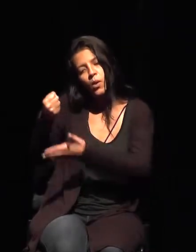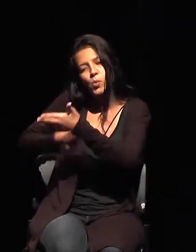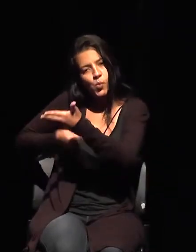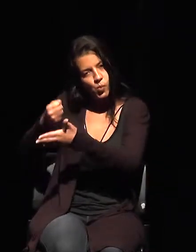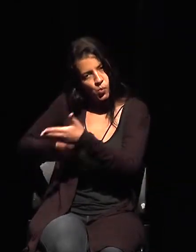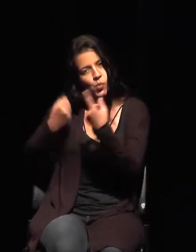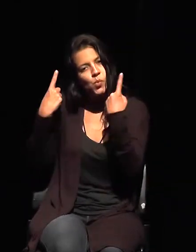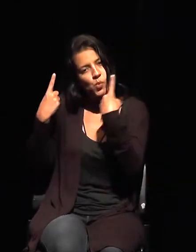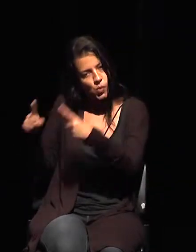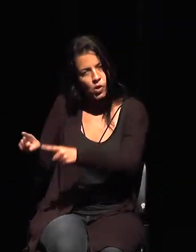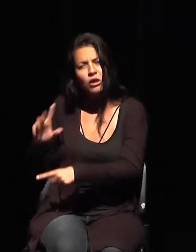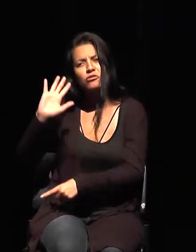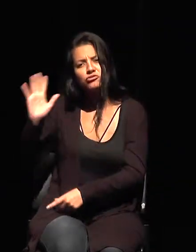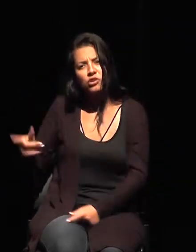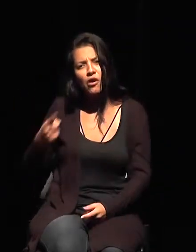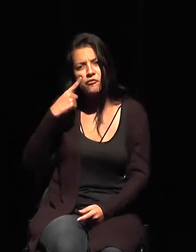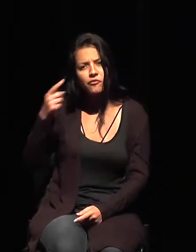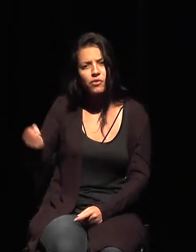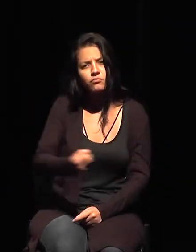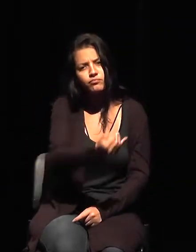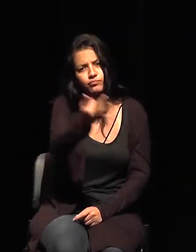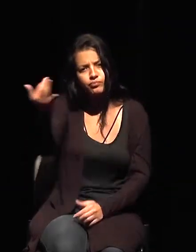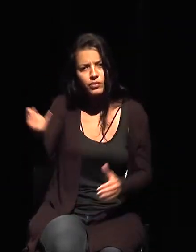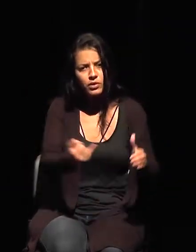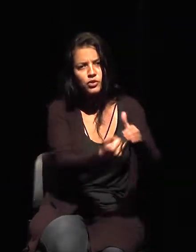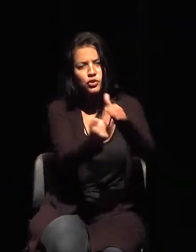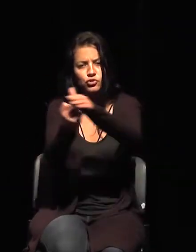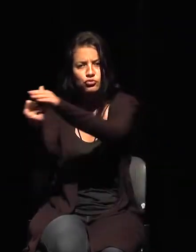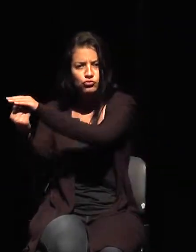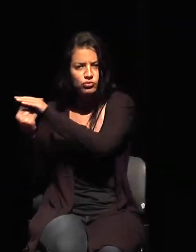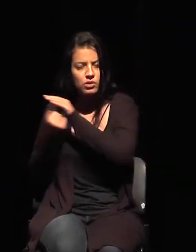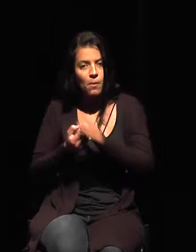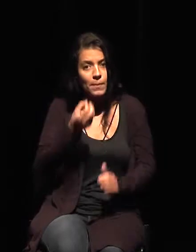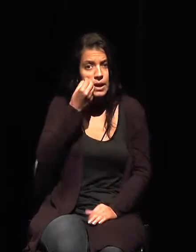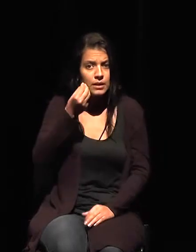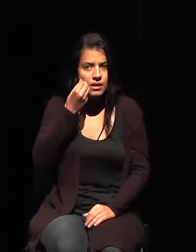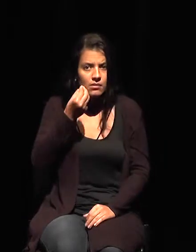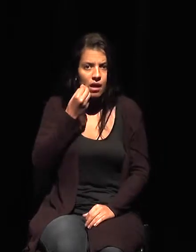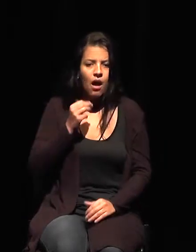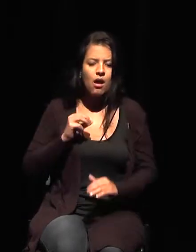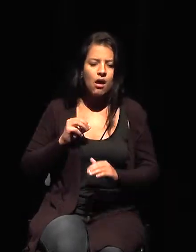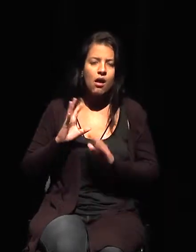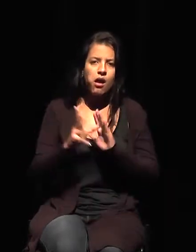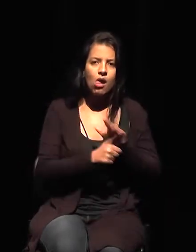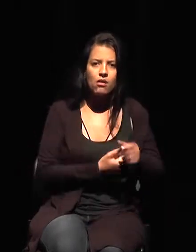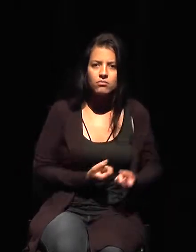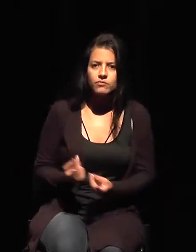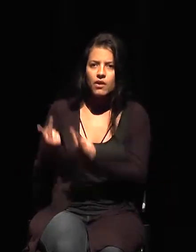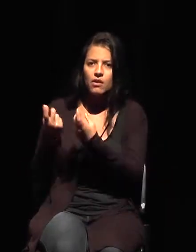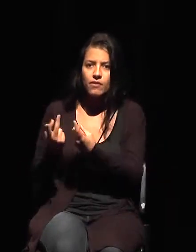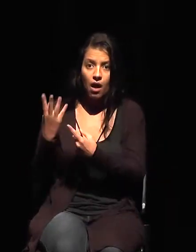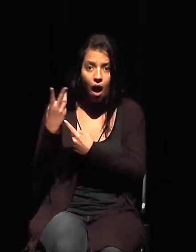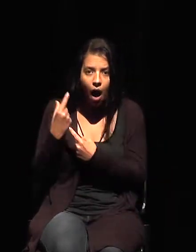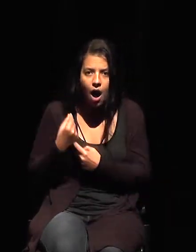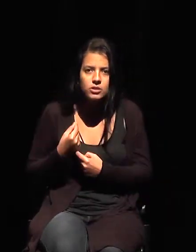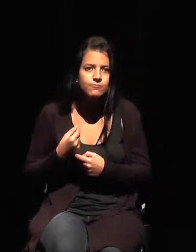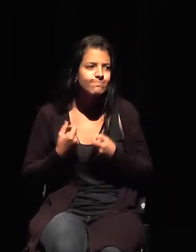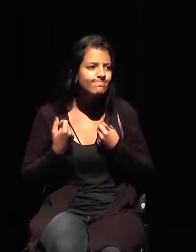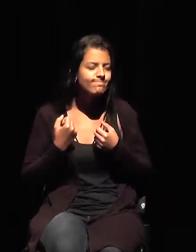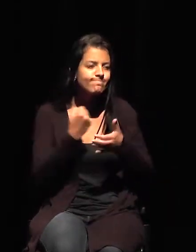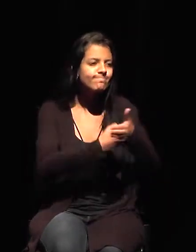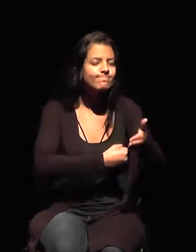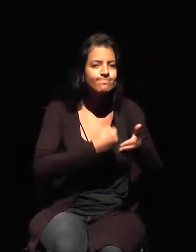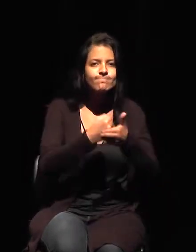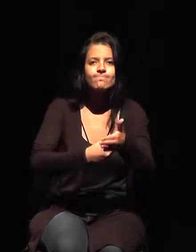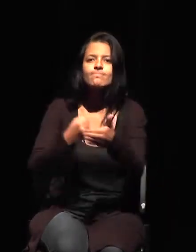instituciones lo hacen y cómo es todo el esquema de ese combate del tráfico ilícito de obras de arte, pero que todo eso está